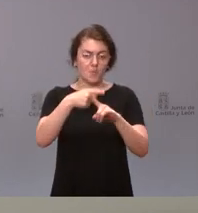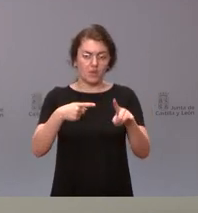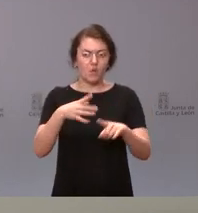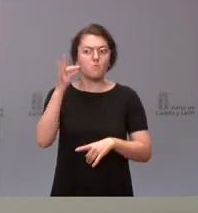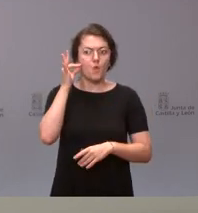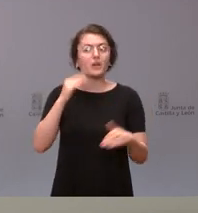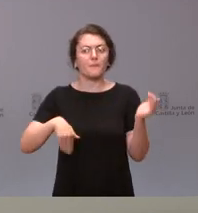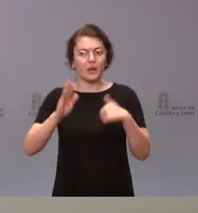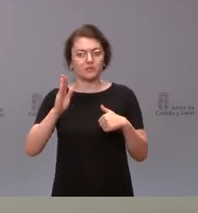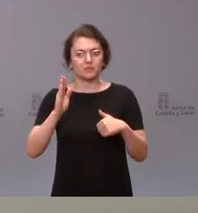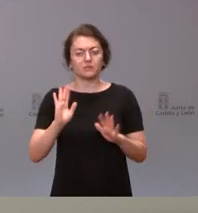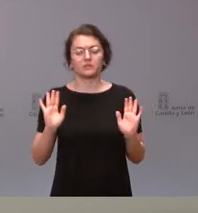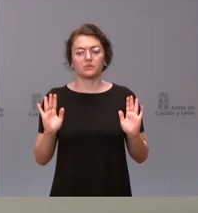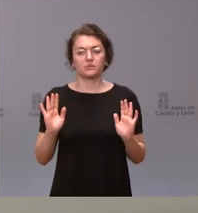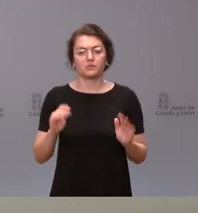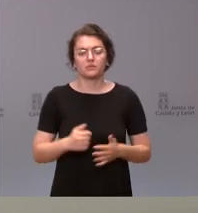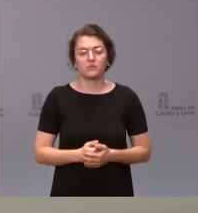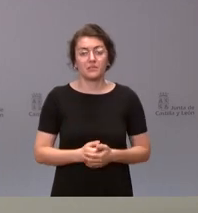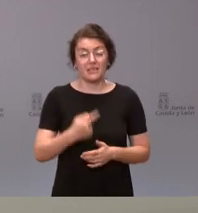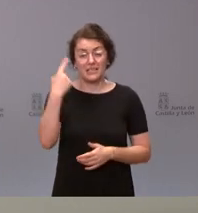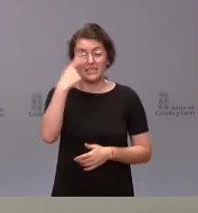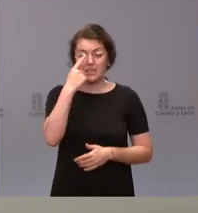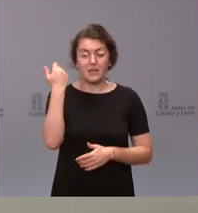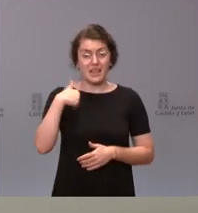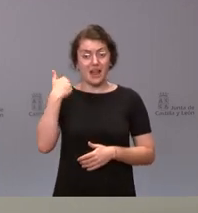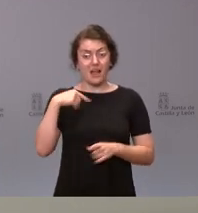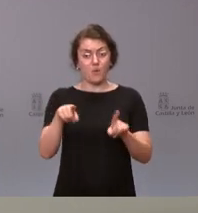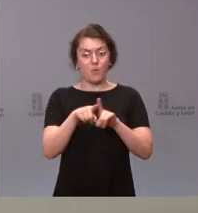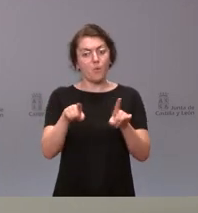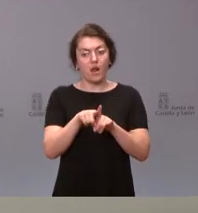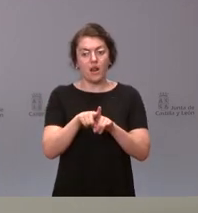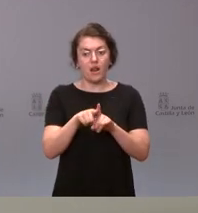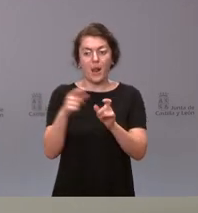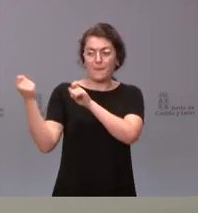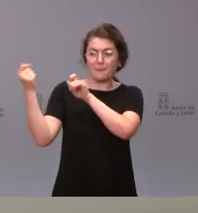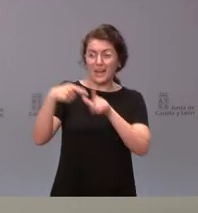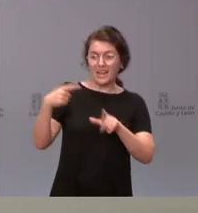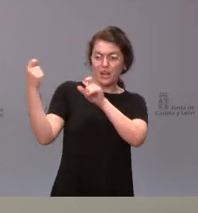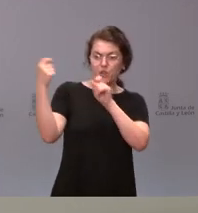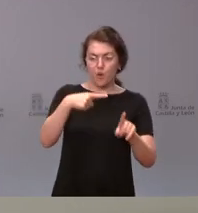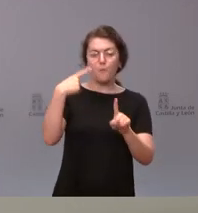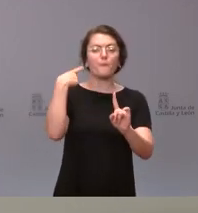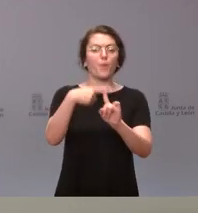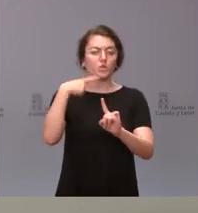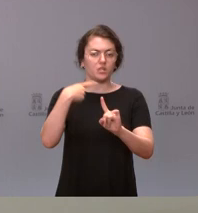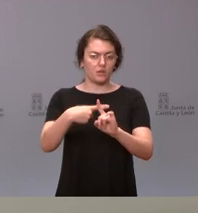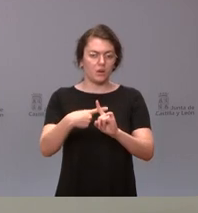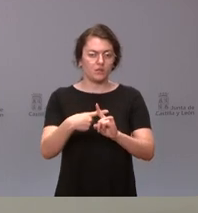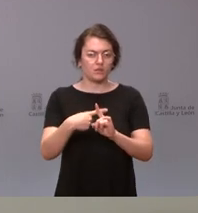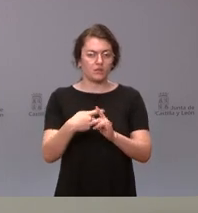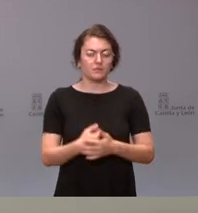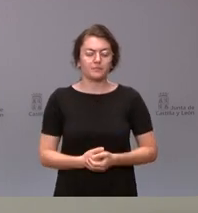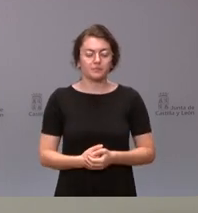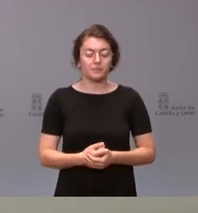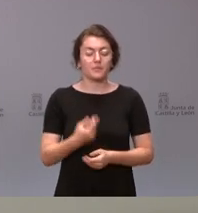con el hecho de que llevamos ya bastantes años donde el saldo migratorio es positivo. Preguntaba usted por